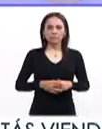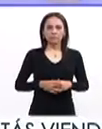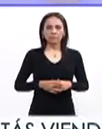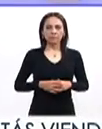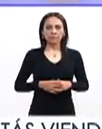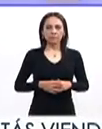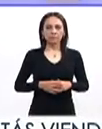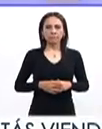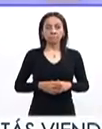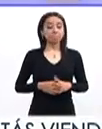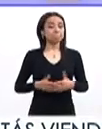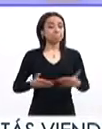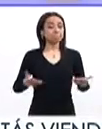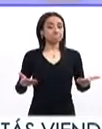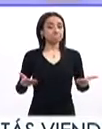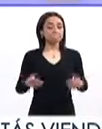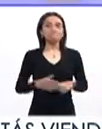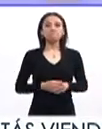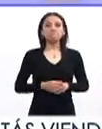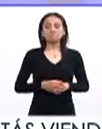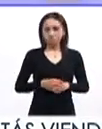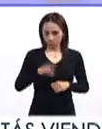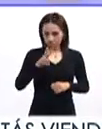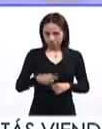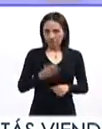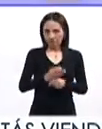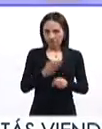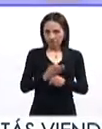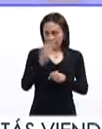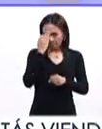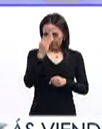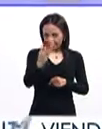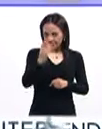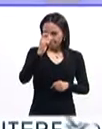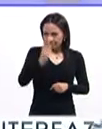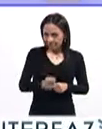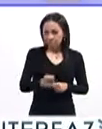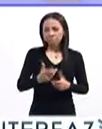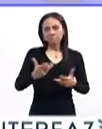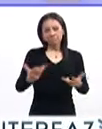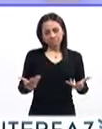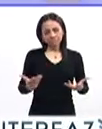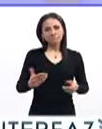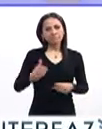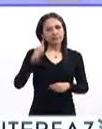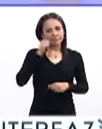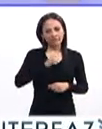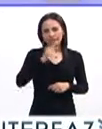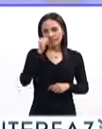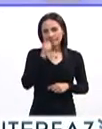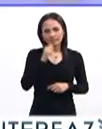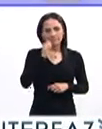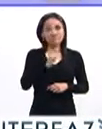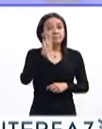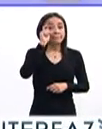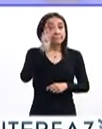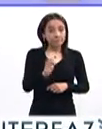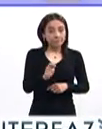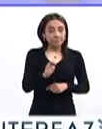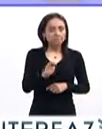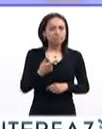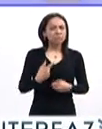Y bueno, pues vivimos, vivimos una época en la cual normalmente siempre la asociamos con